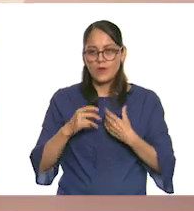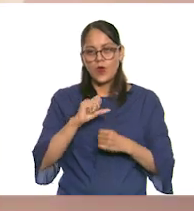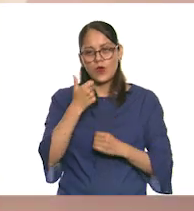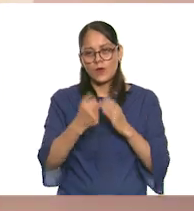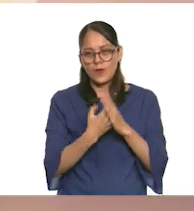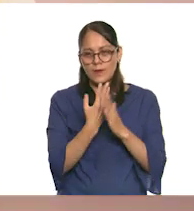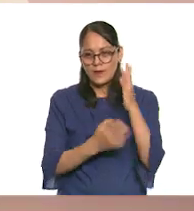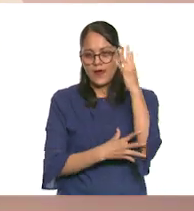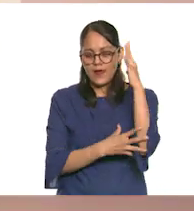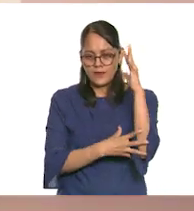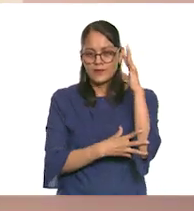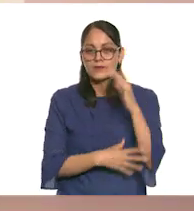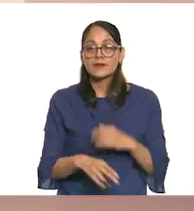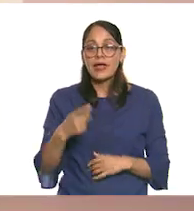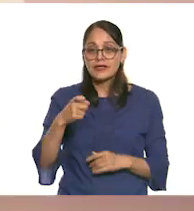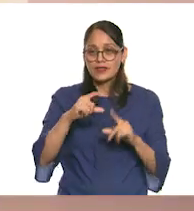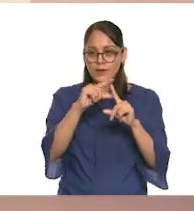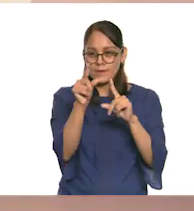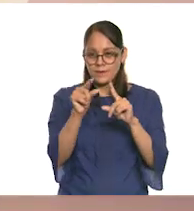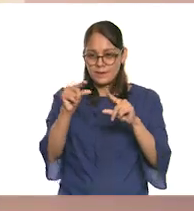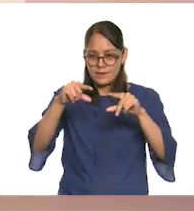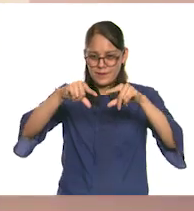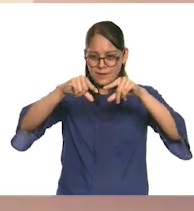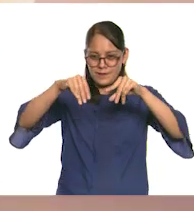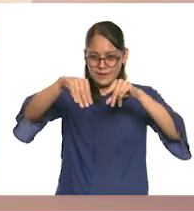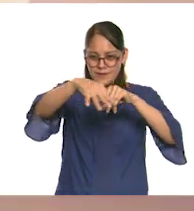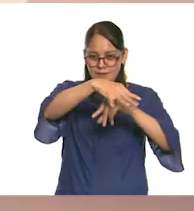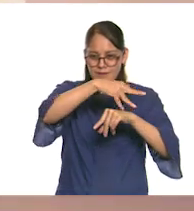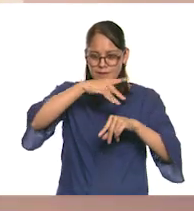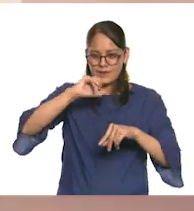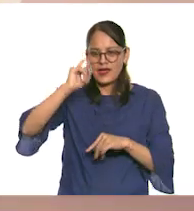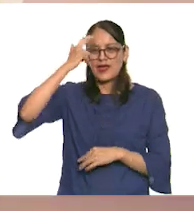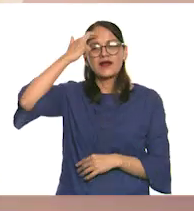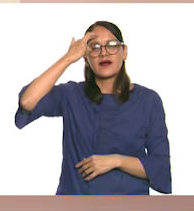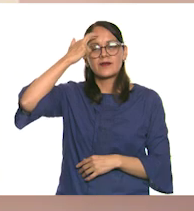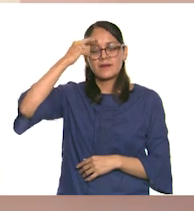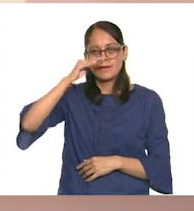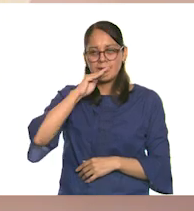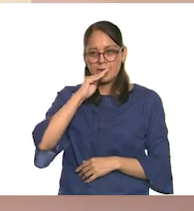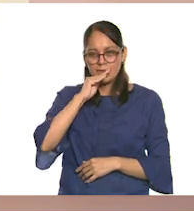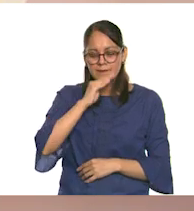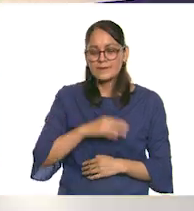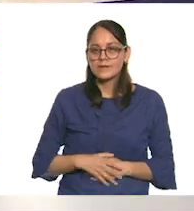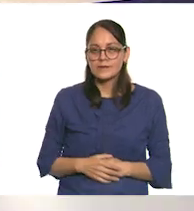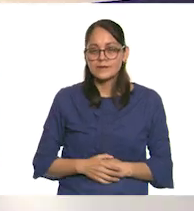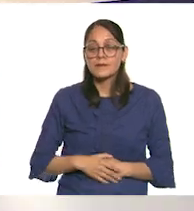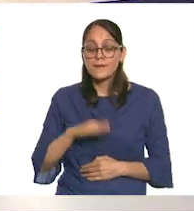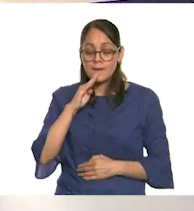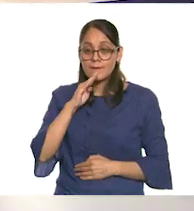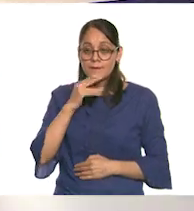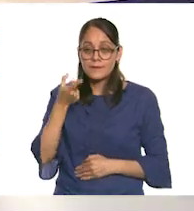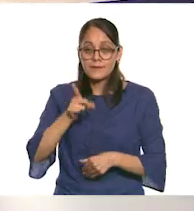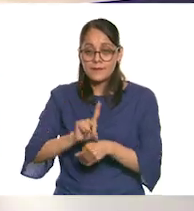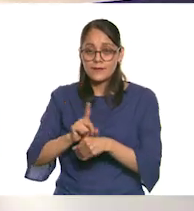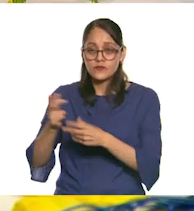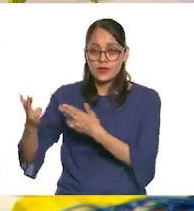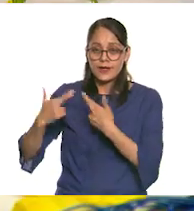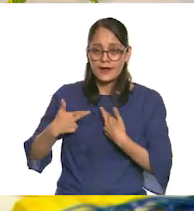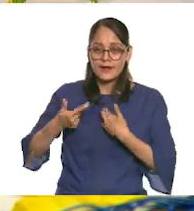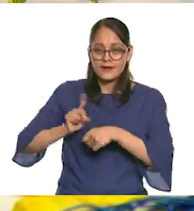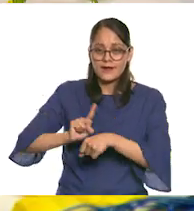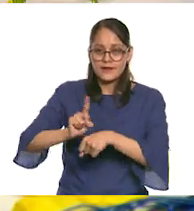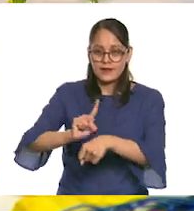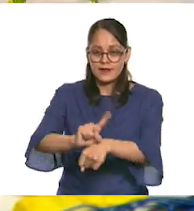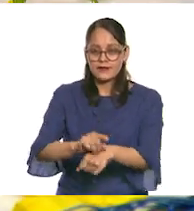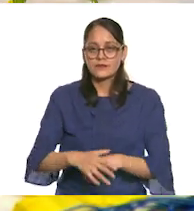Estos pétalos de flores que simbolizan esos recuerdos, esos momentos que nuestras mamás nos regalan día a día.